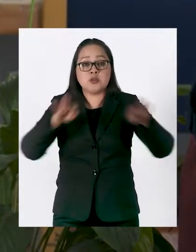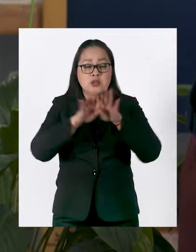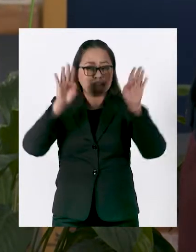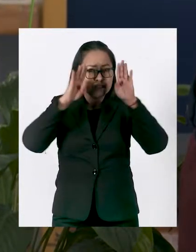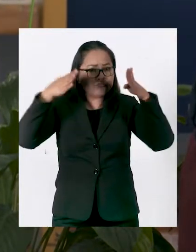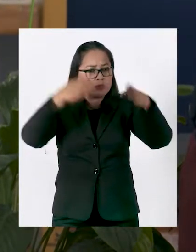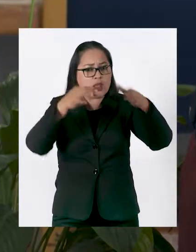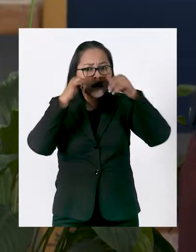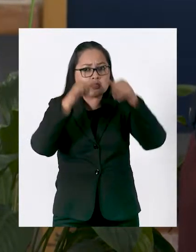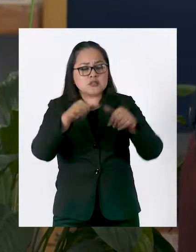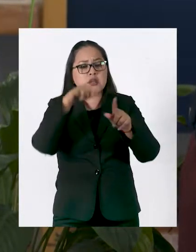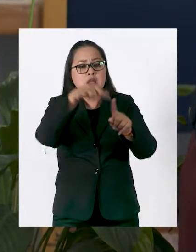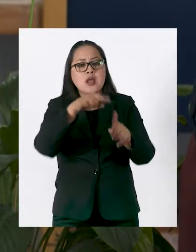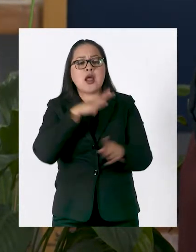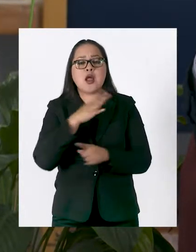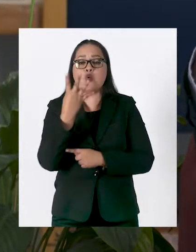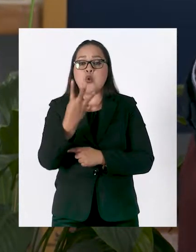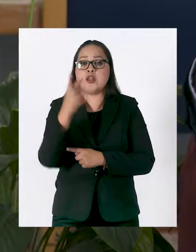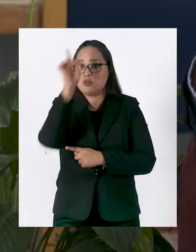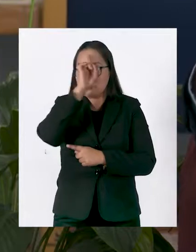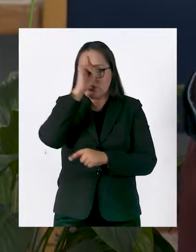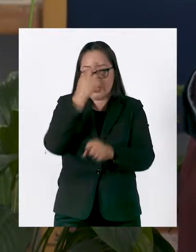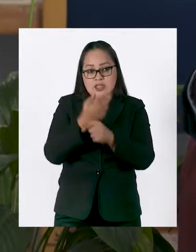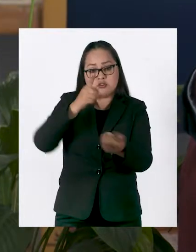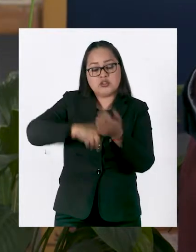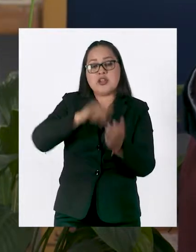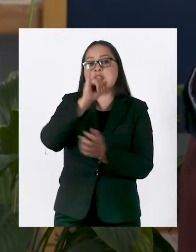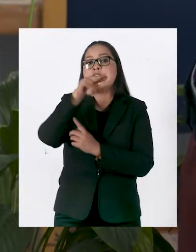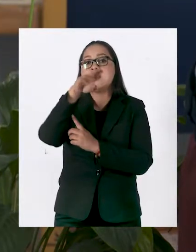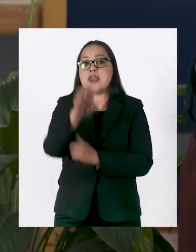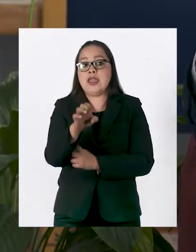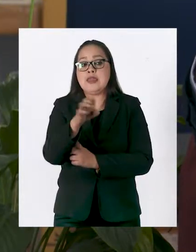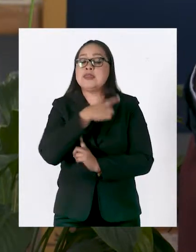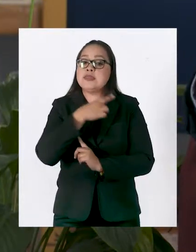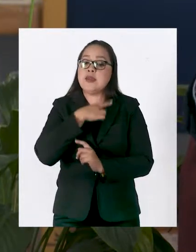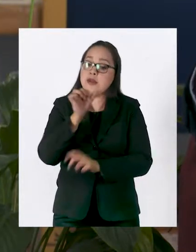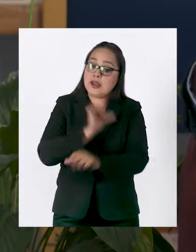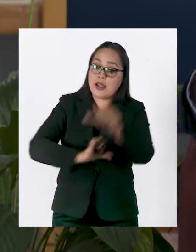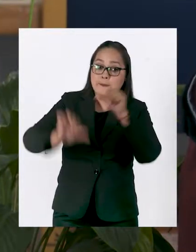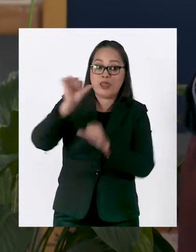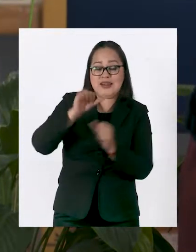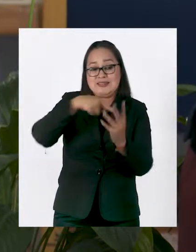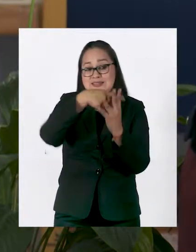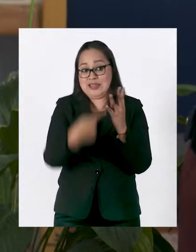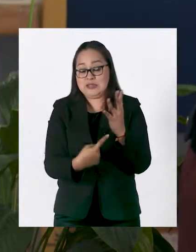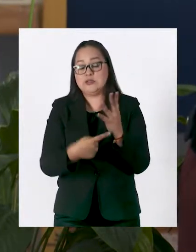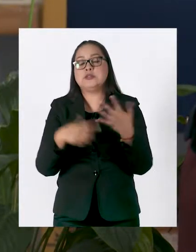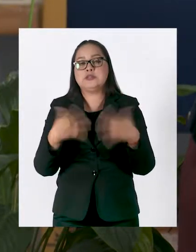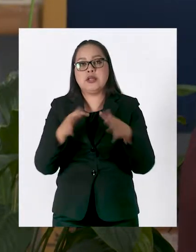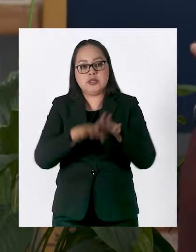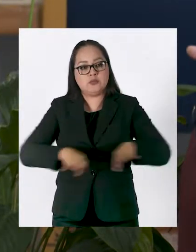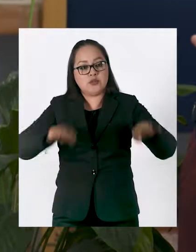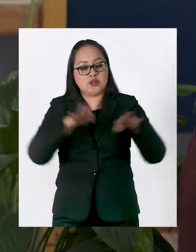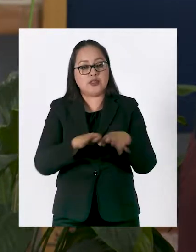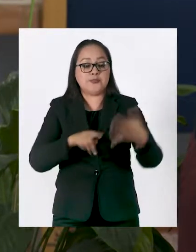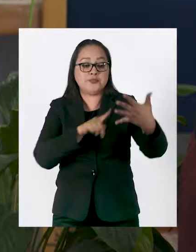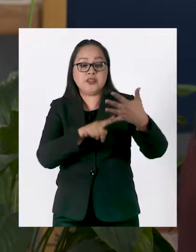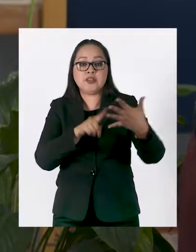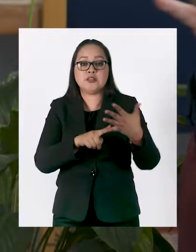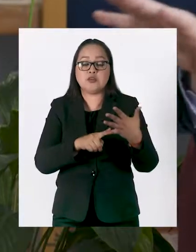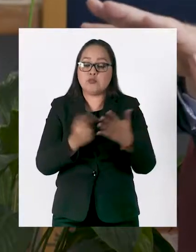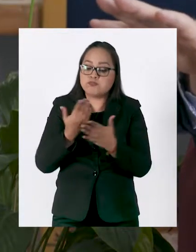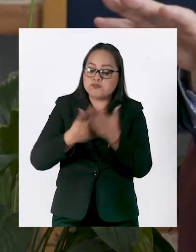importantísima de la sustitución de cuatro consejeros electorales del Instituto Nacional Electoral. Y quinto,